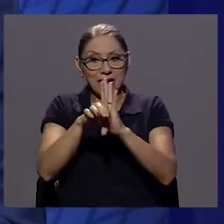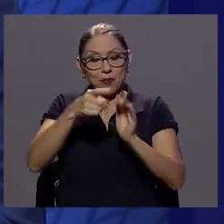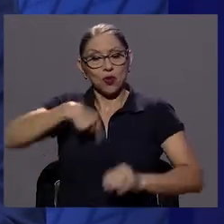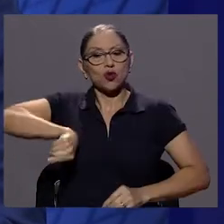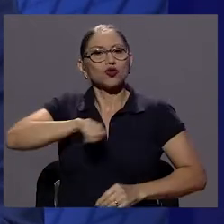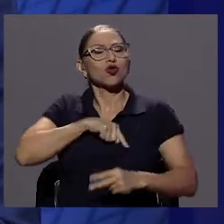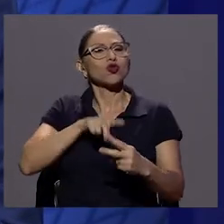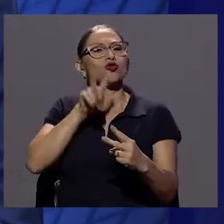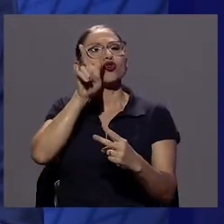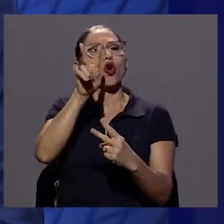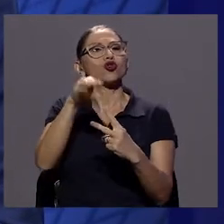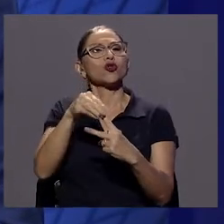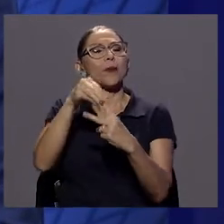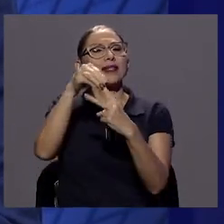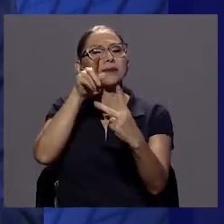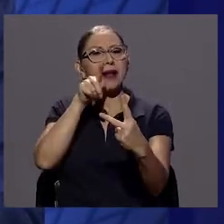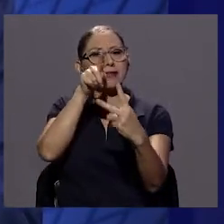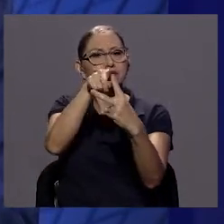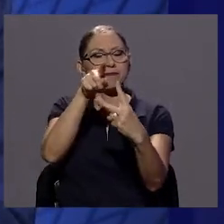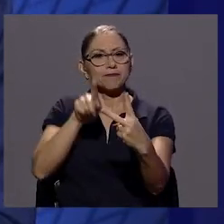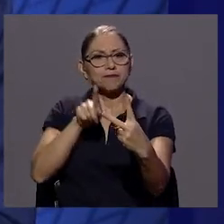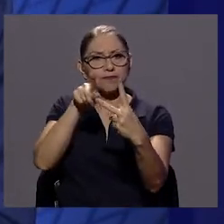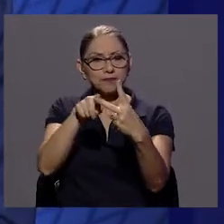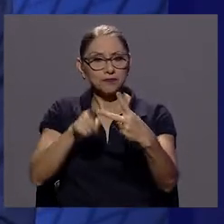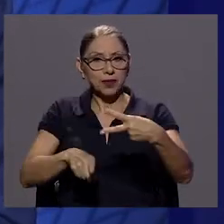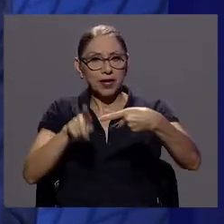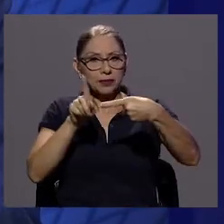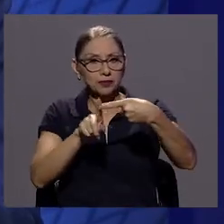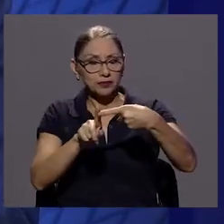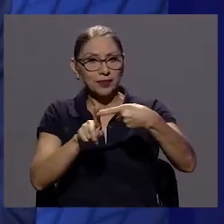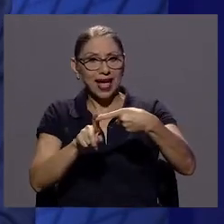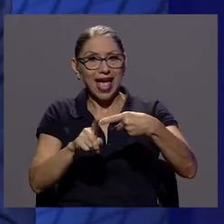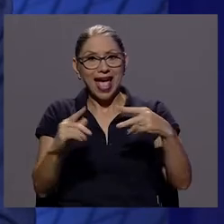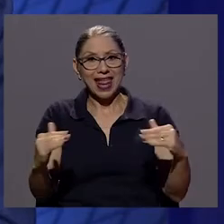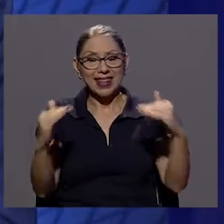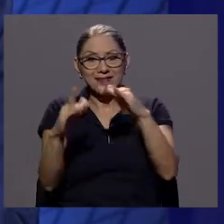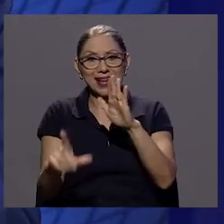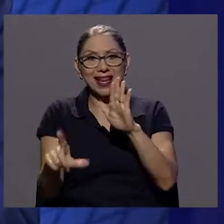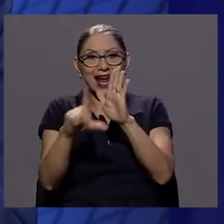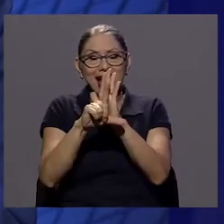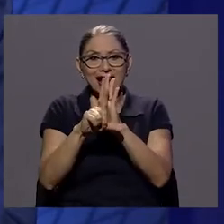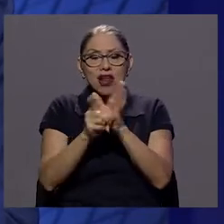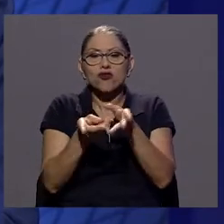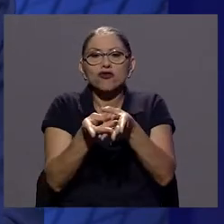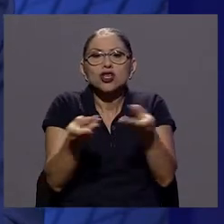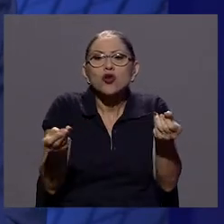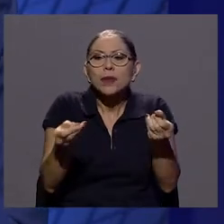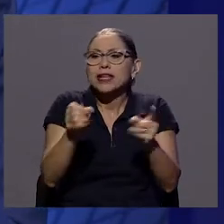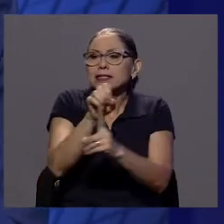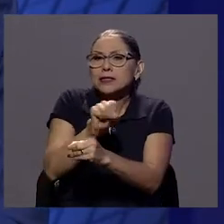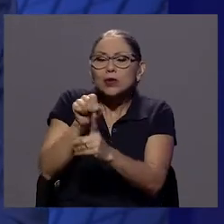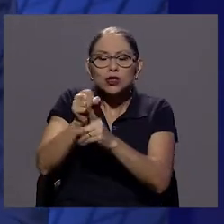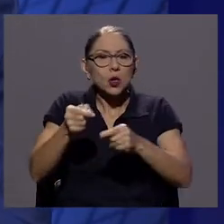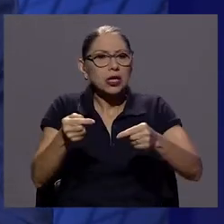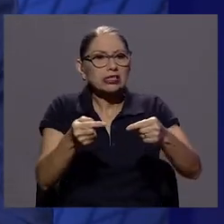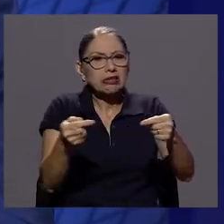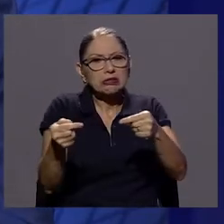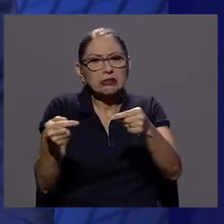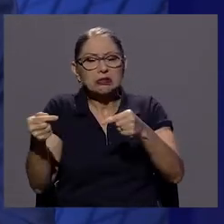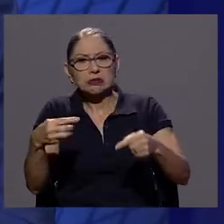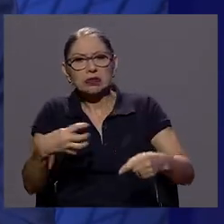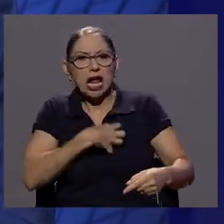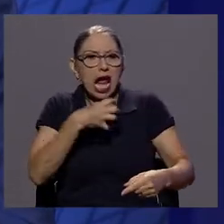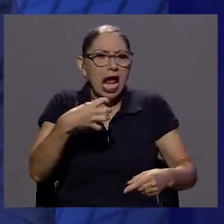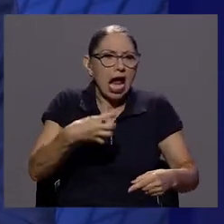el caso nuestro, a dos cosas esencialmente. Tratar de resolver en términos jurídicos las discrepancias, las quejas, las